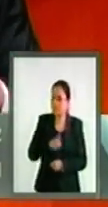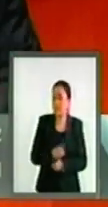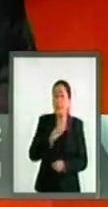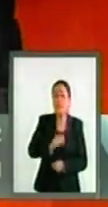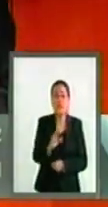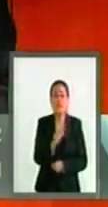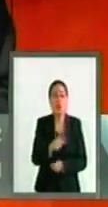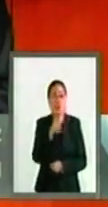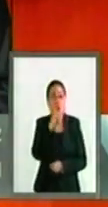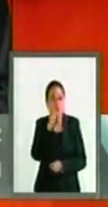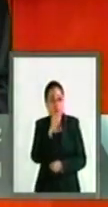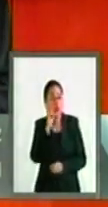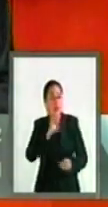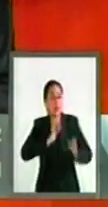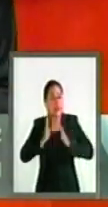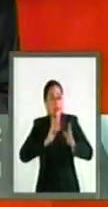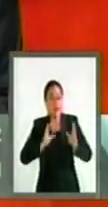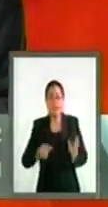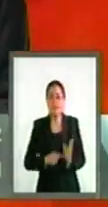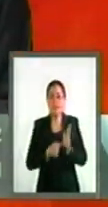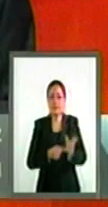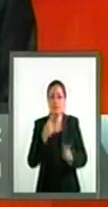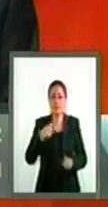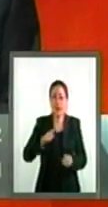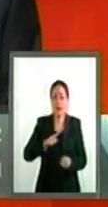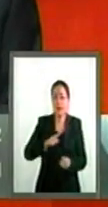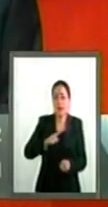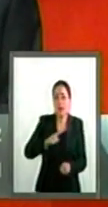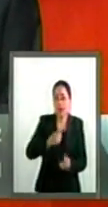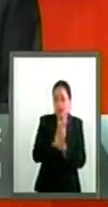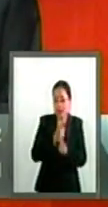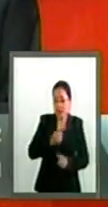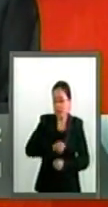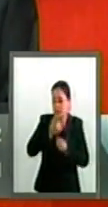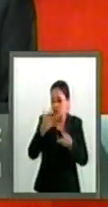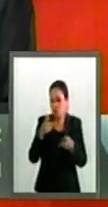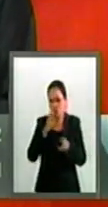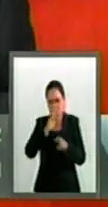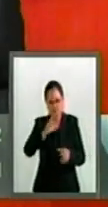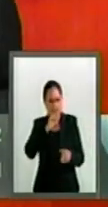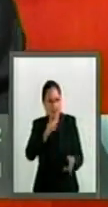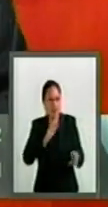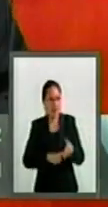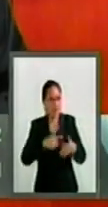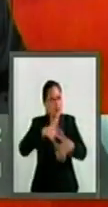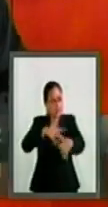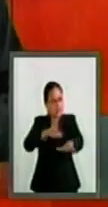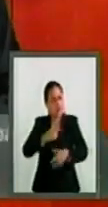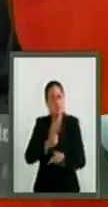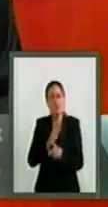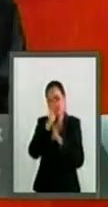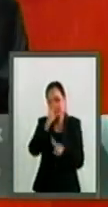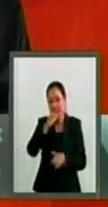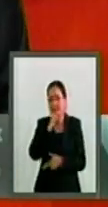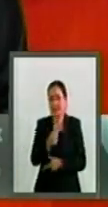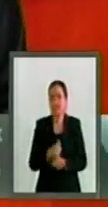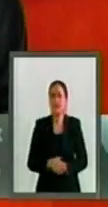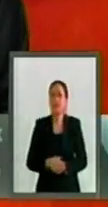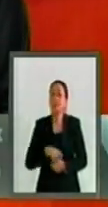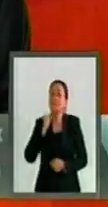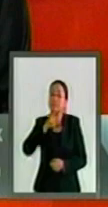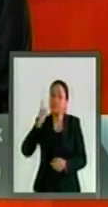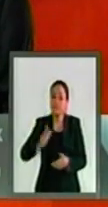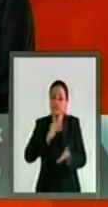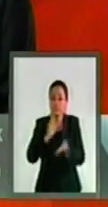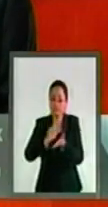militar violando los derechos a la libre expresión y a la protesta. Completó la reforma